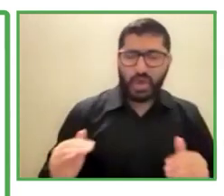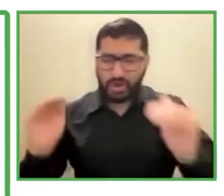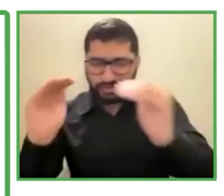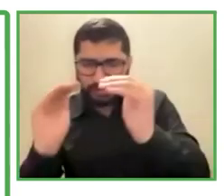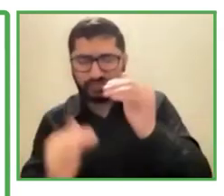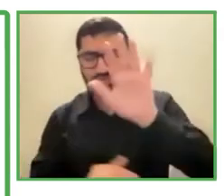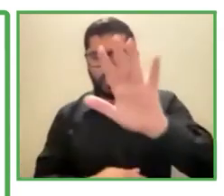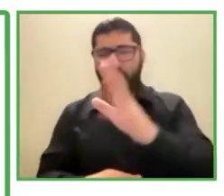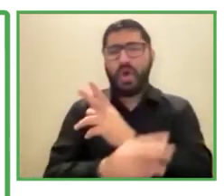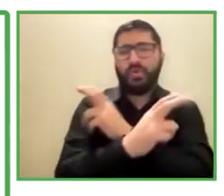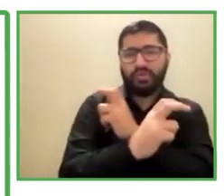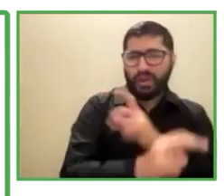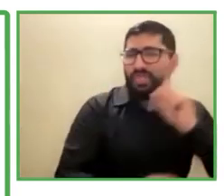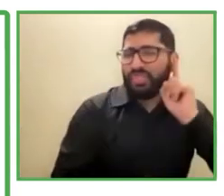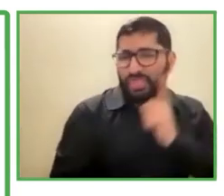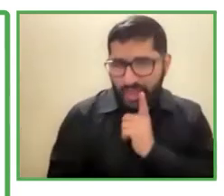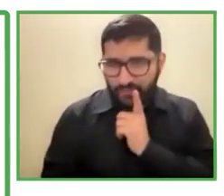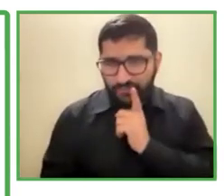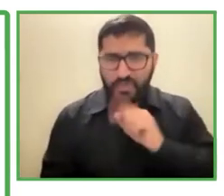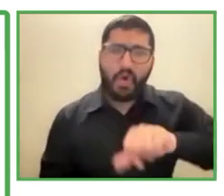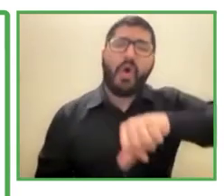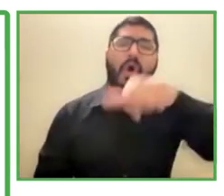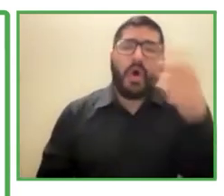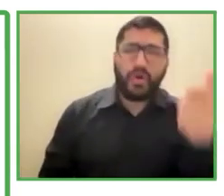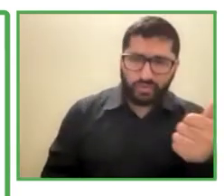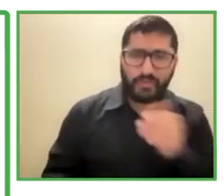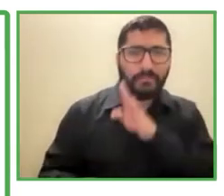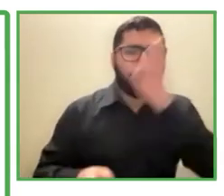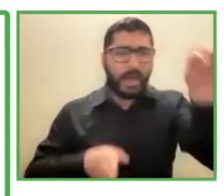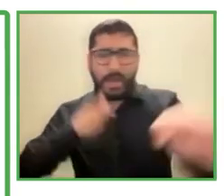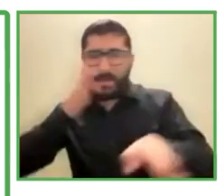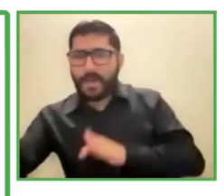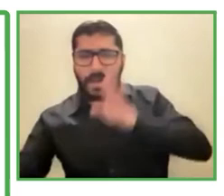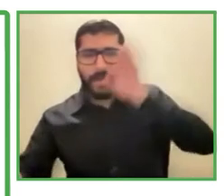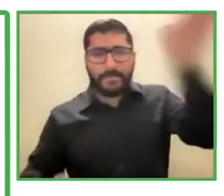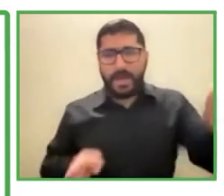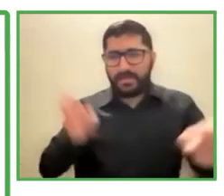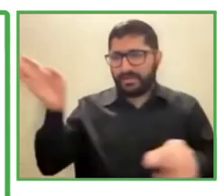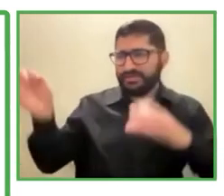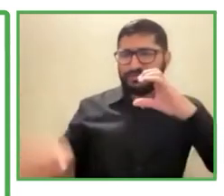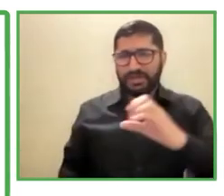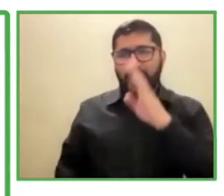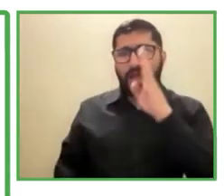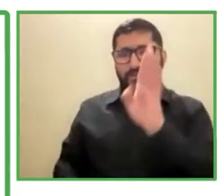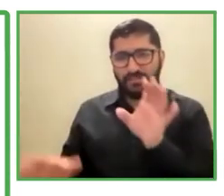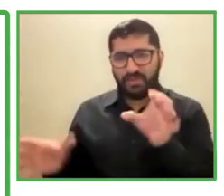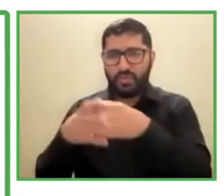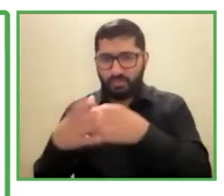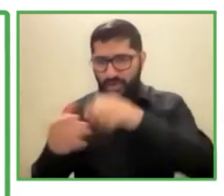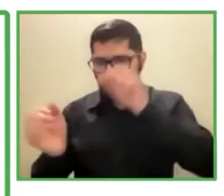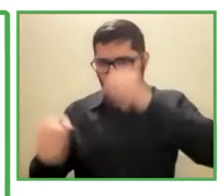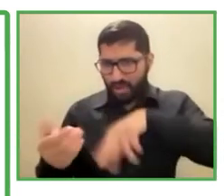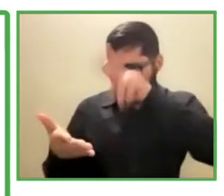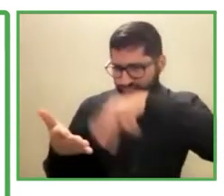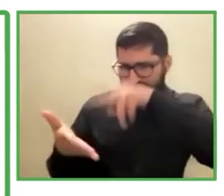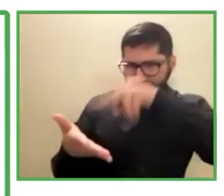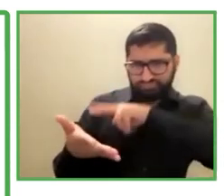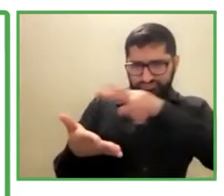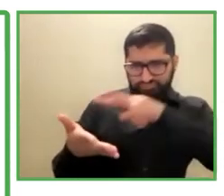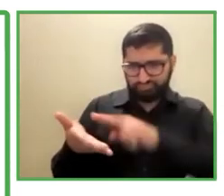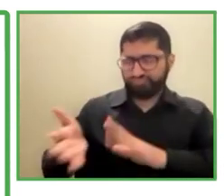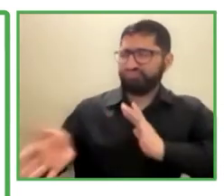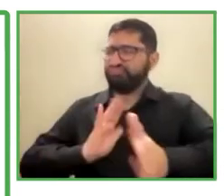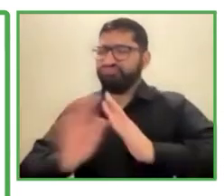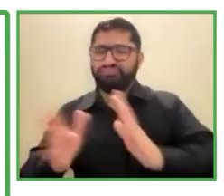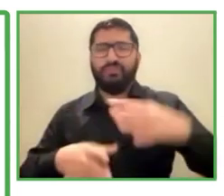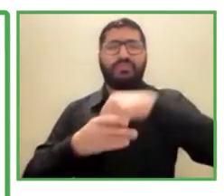visitan clubs de lectura y de retiro para comunidades sordas y trabajan en